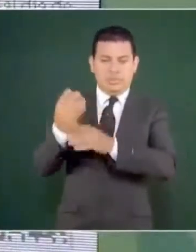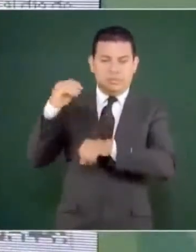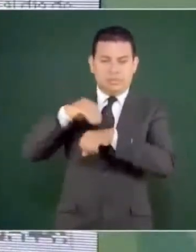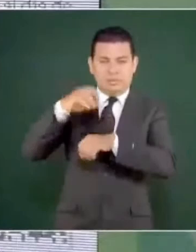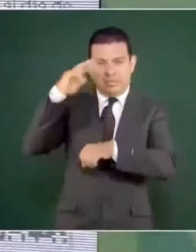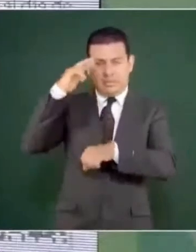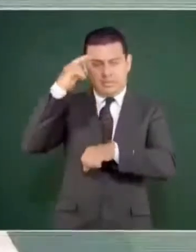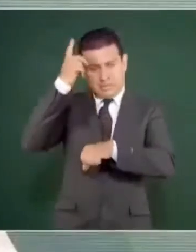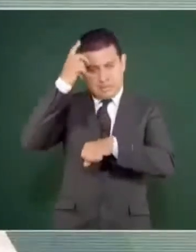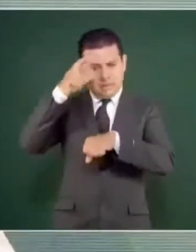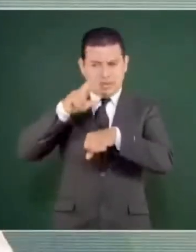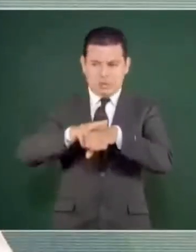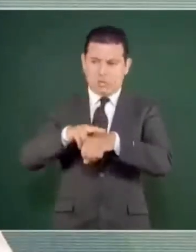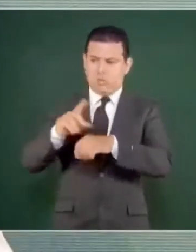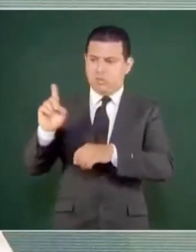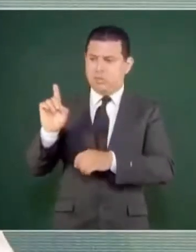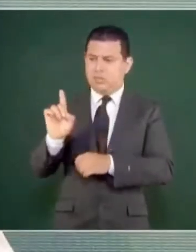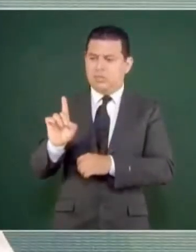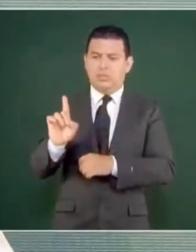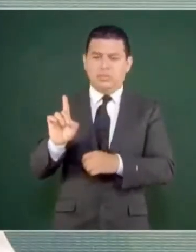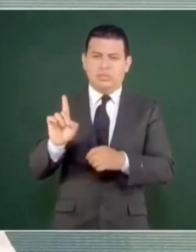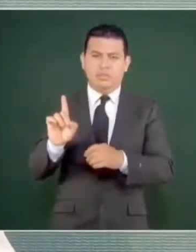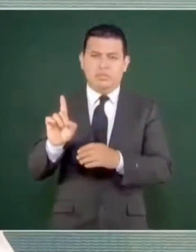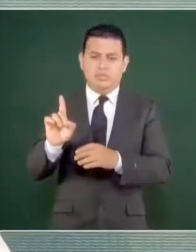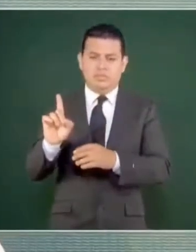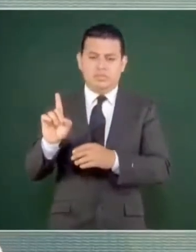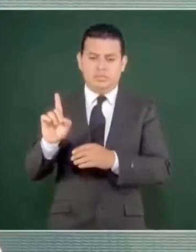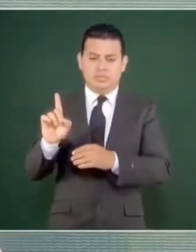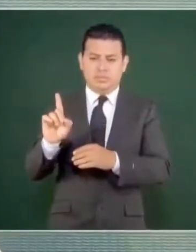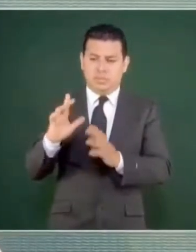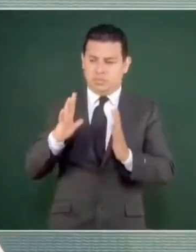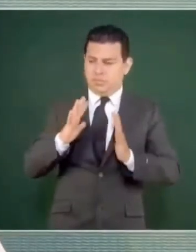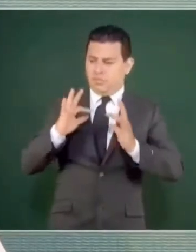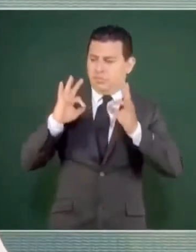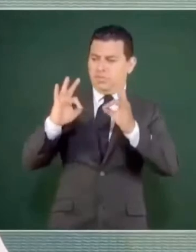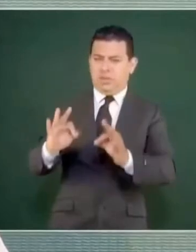fundador,